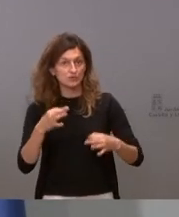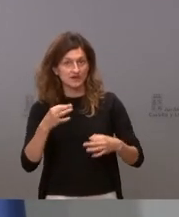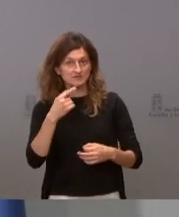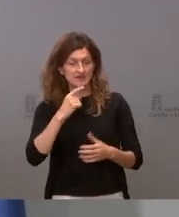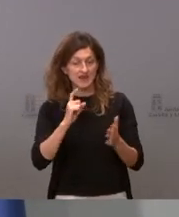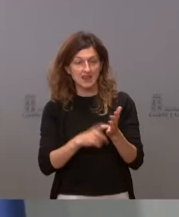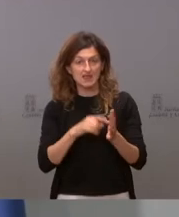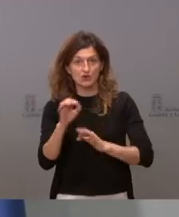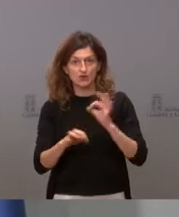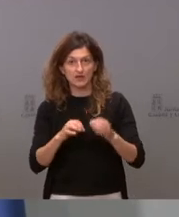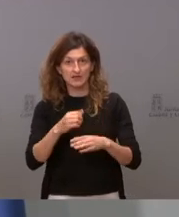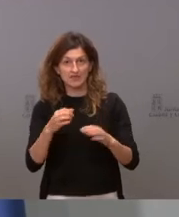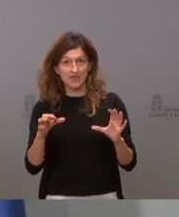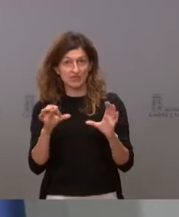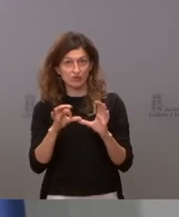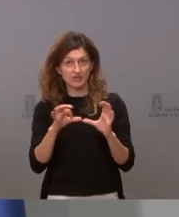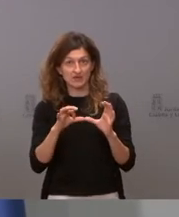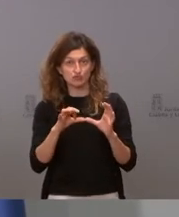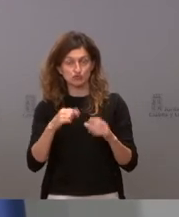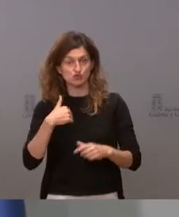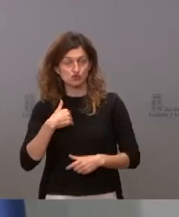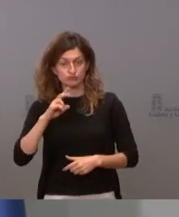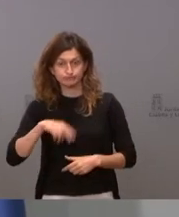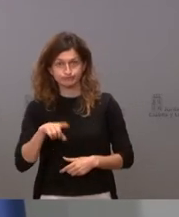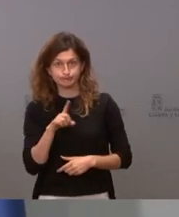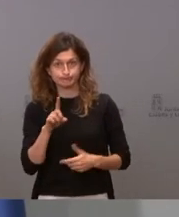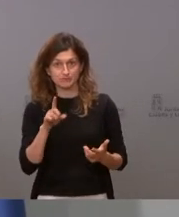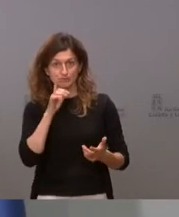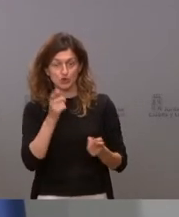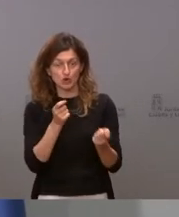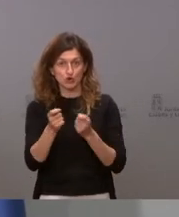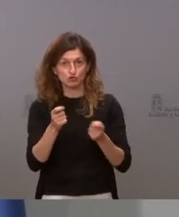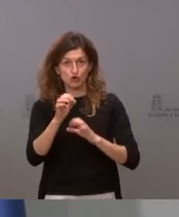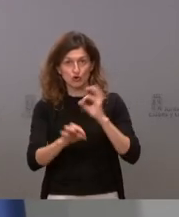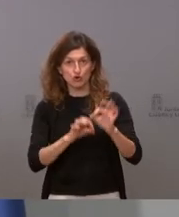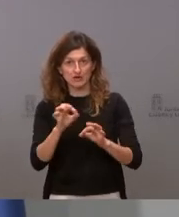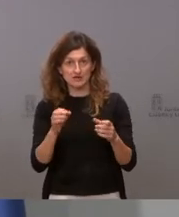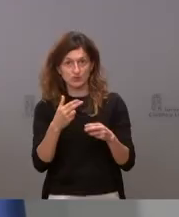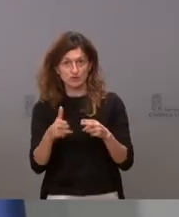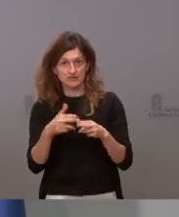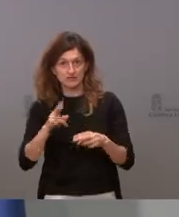orgánica de Ciudadanos que no soy yo quien mantiene el control orgánico del partido.